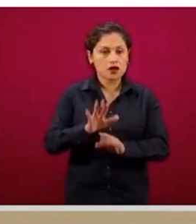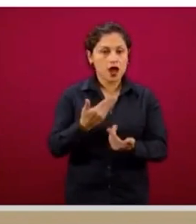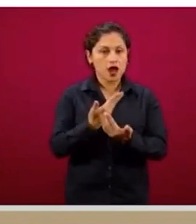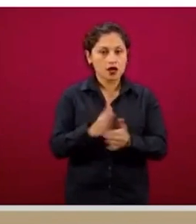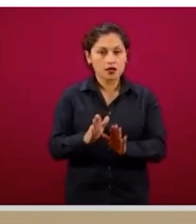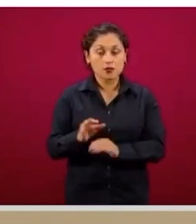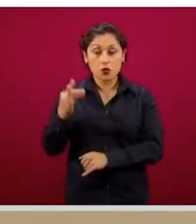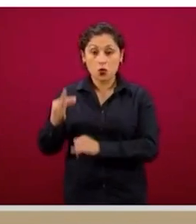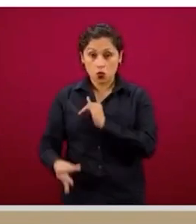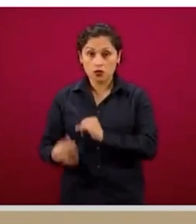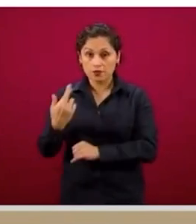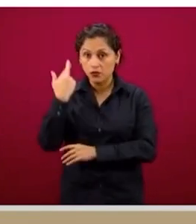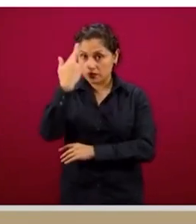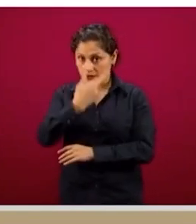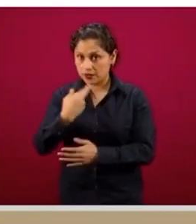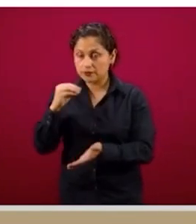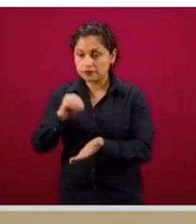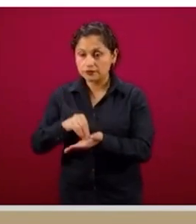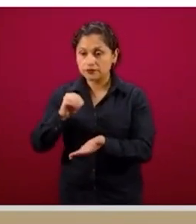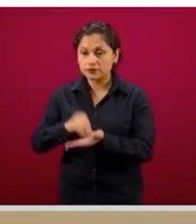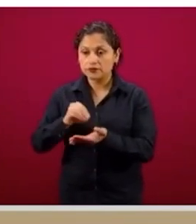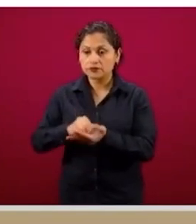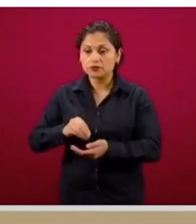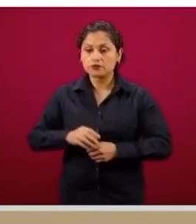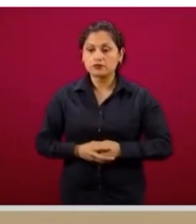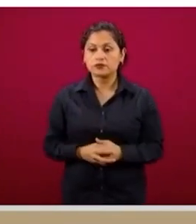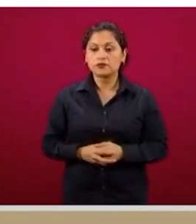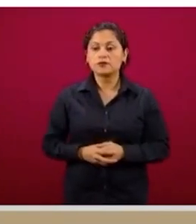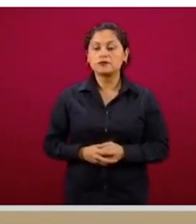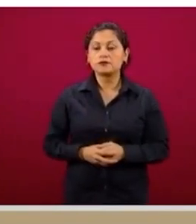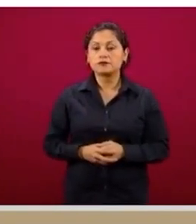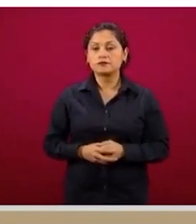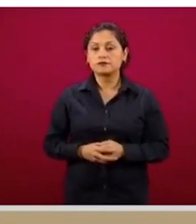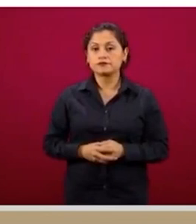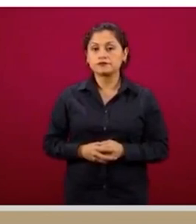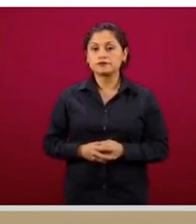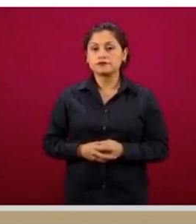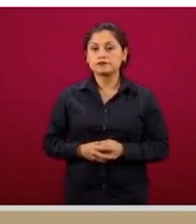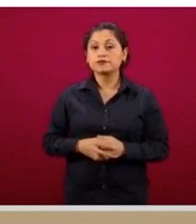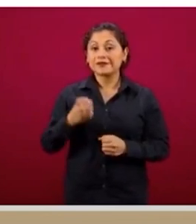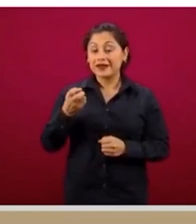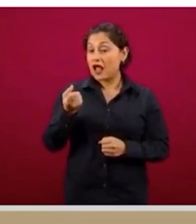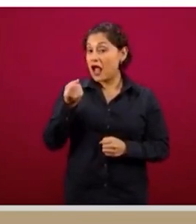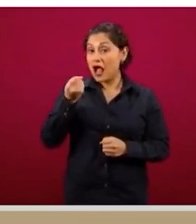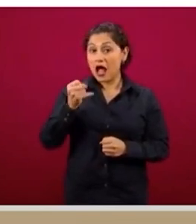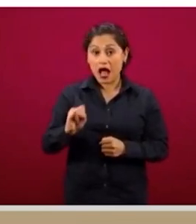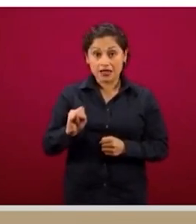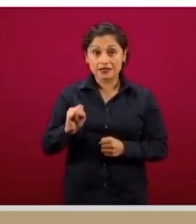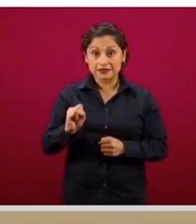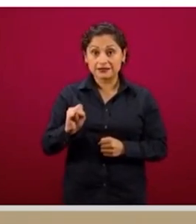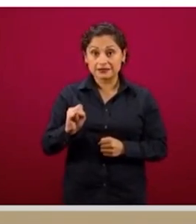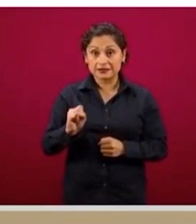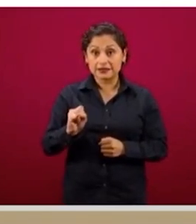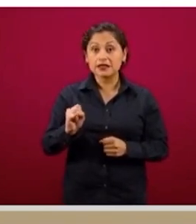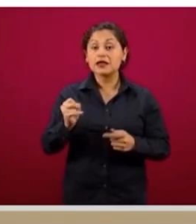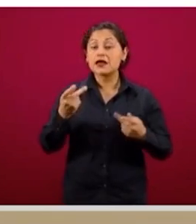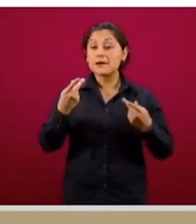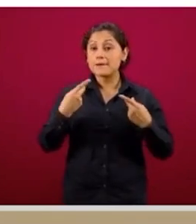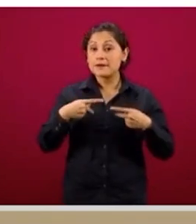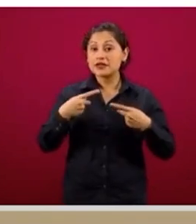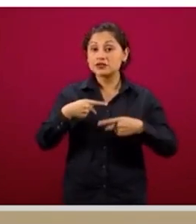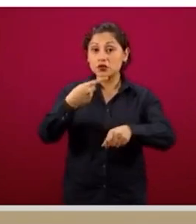112. Ese es el tamaño de los números de las neumonías